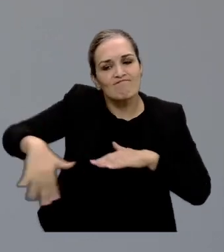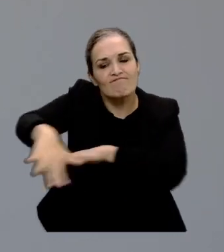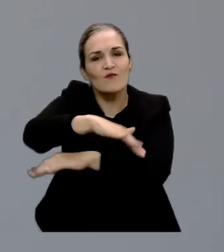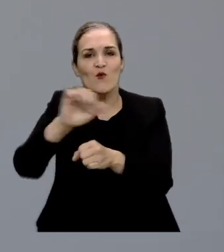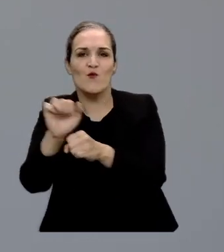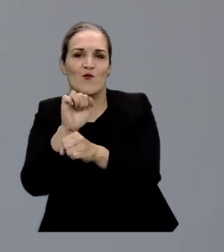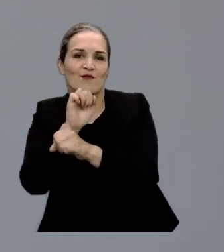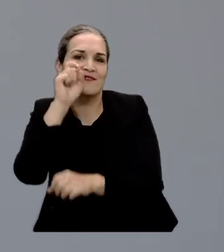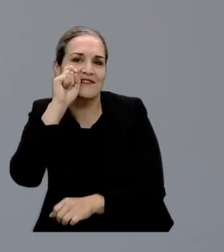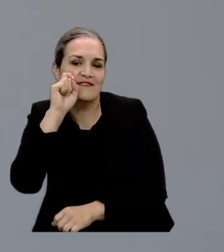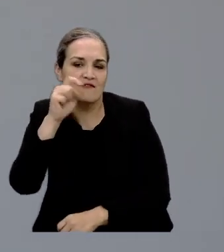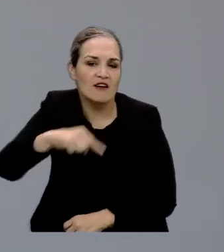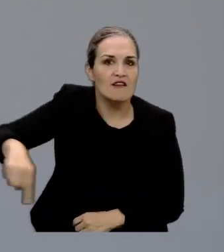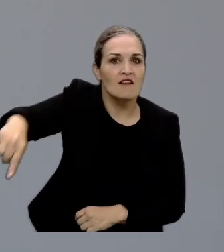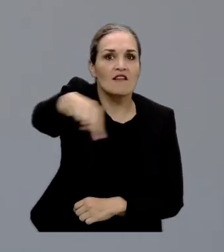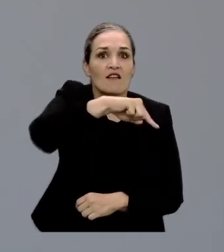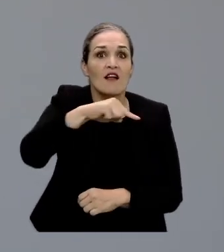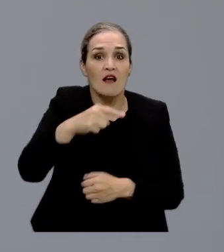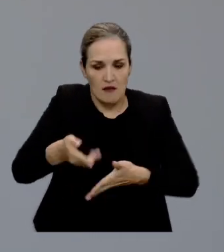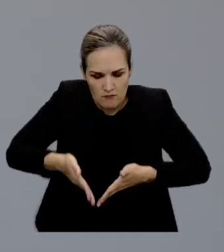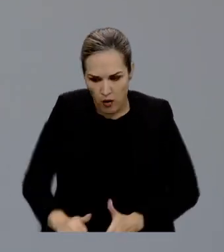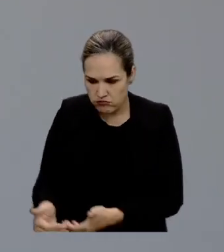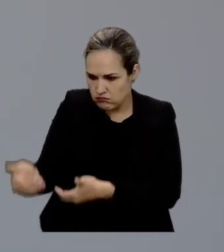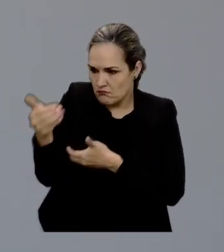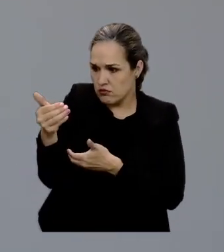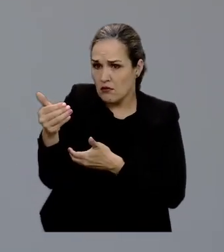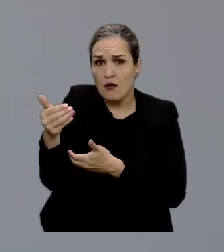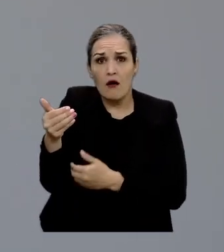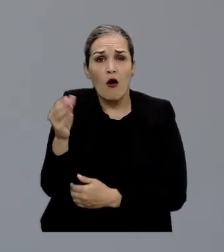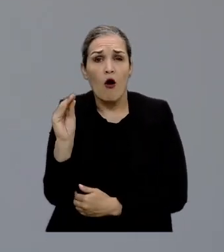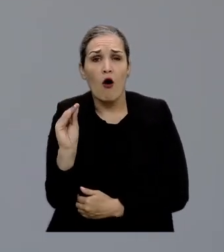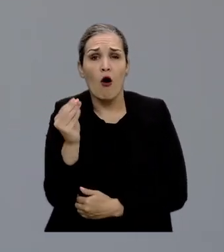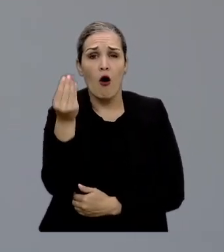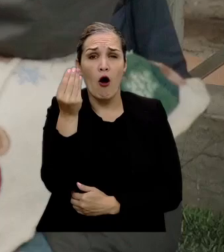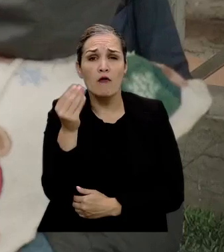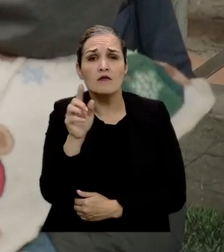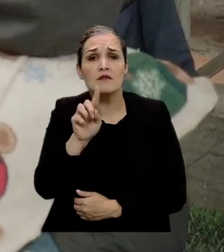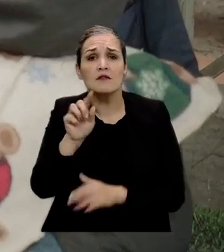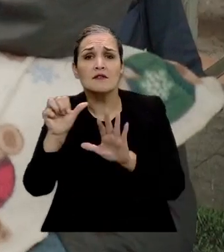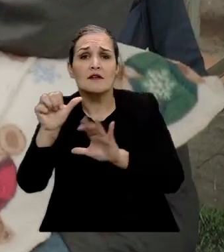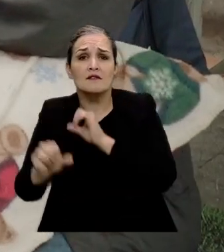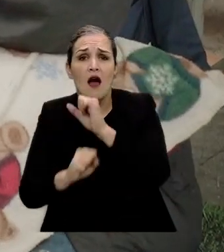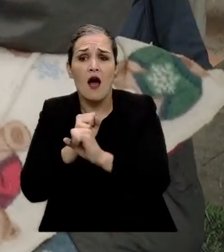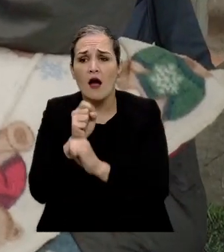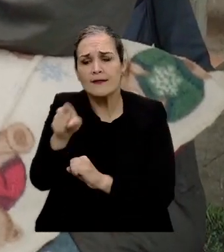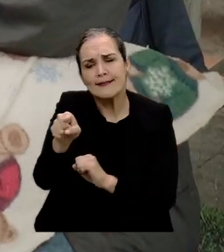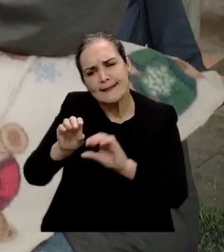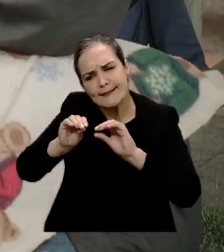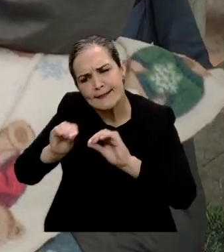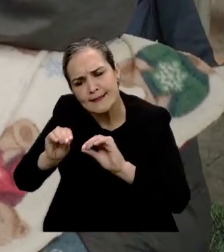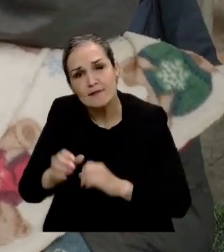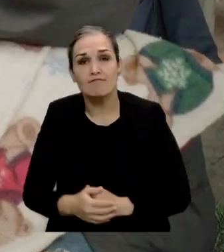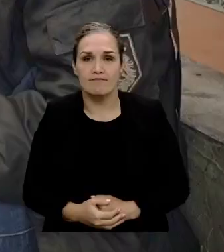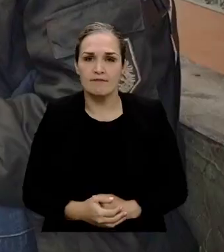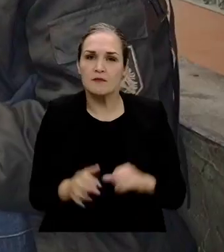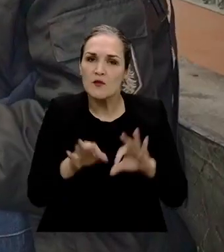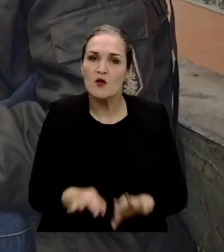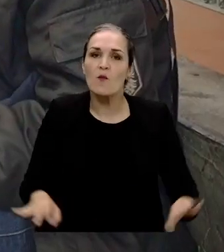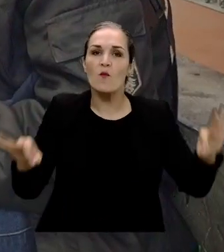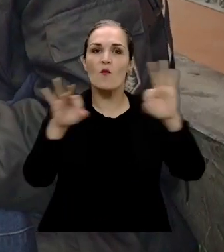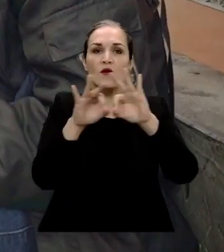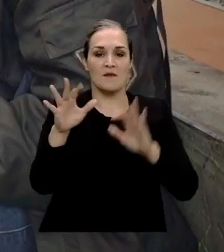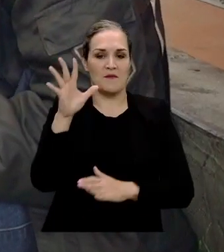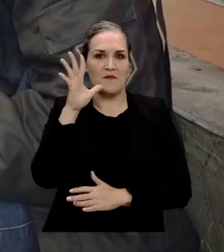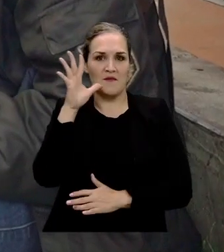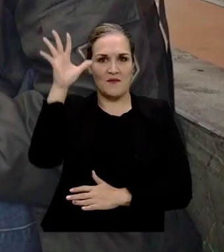explotación sexual comercial, que tienen bebés. Y estamos hablando de niñas de 16 años. La fortaleza es que esté el papá y la mamá